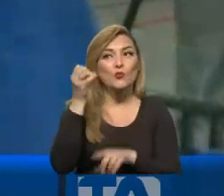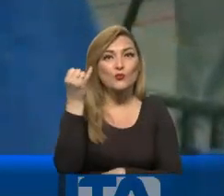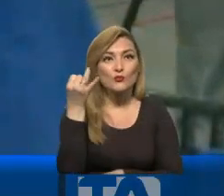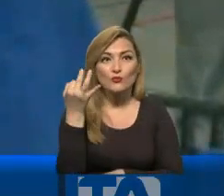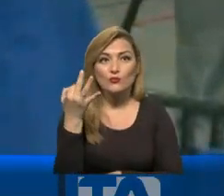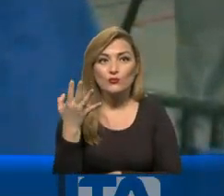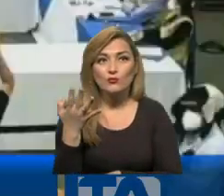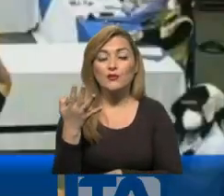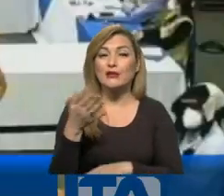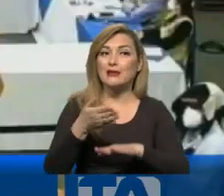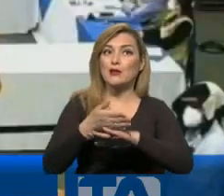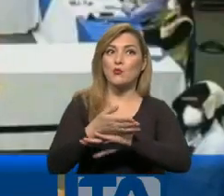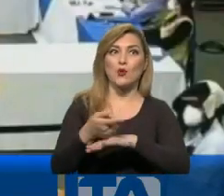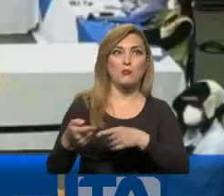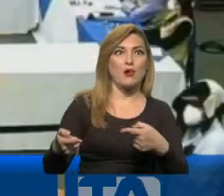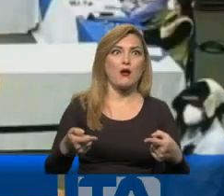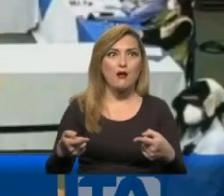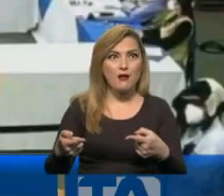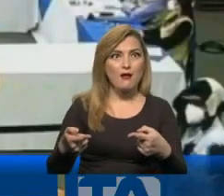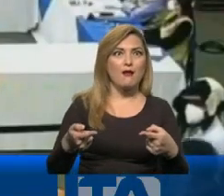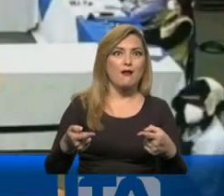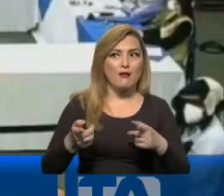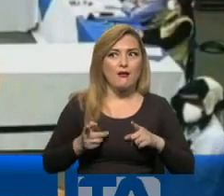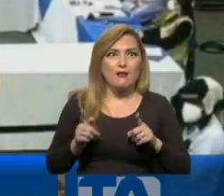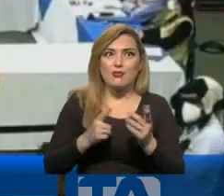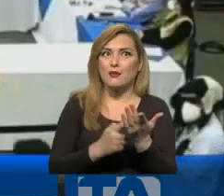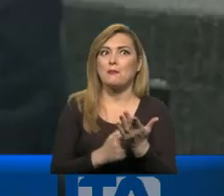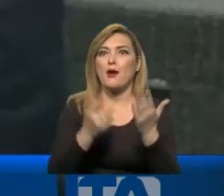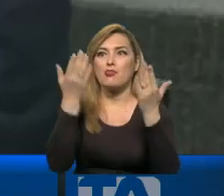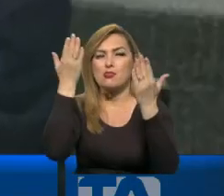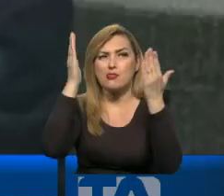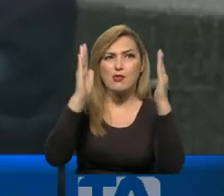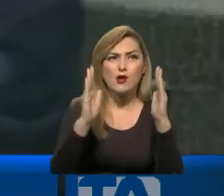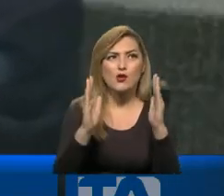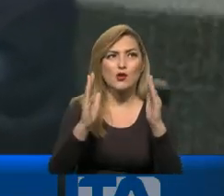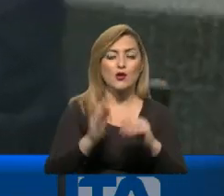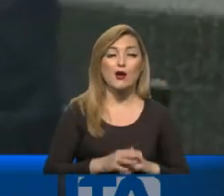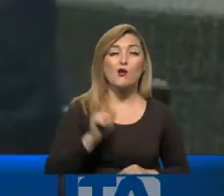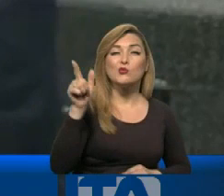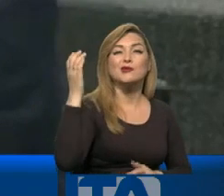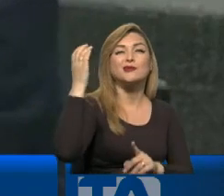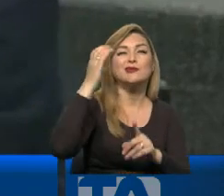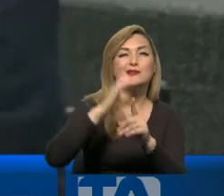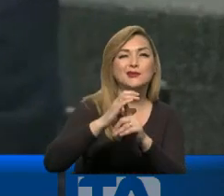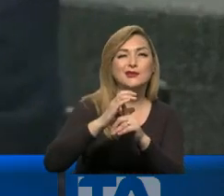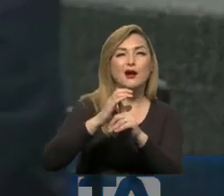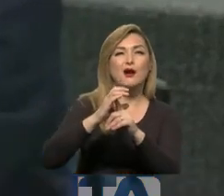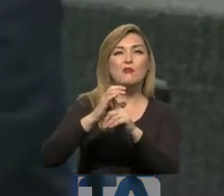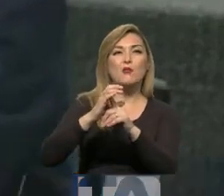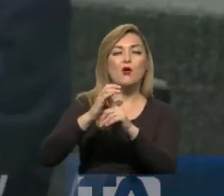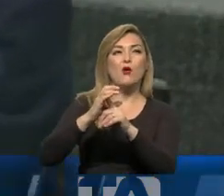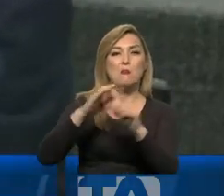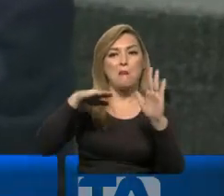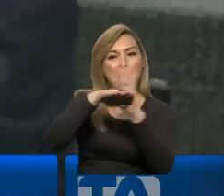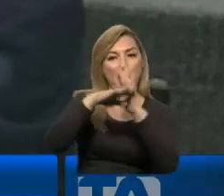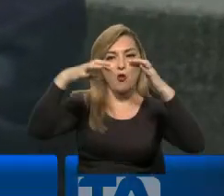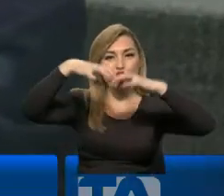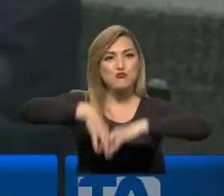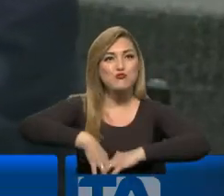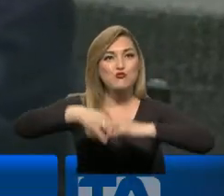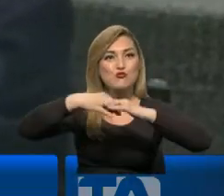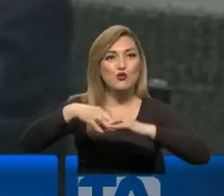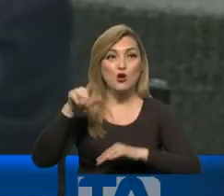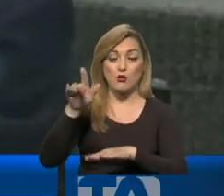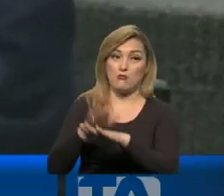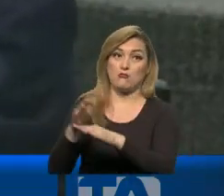de votos se convirtió en un debate, en un careo. A usted le critican por el periodo bancario, y de hecho, tiene